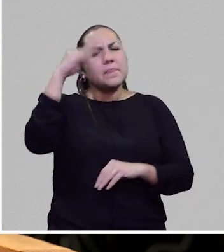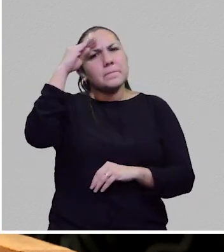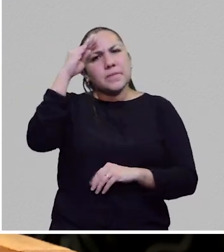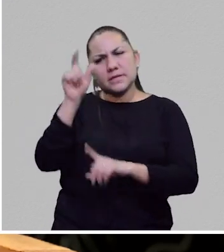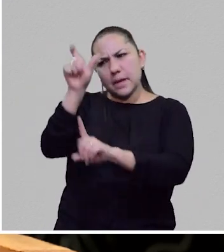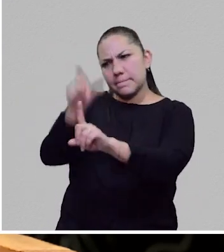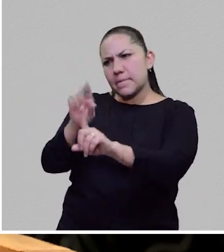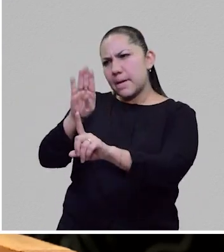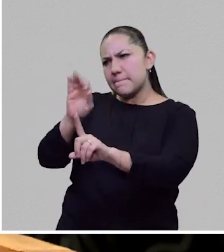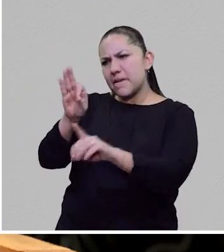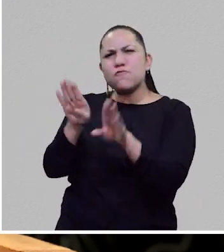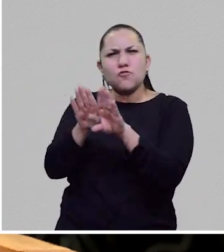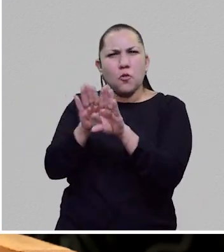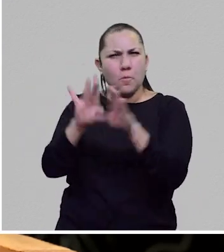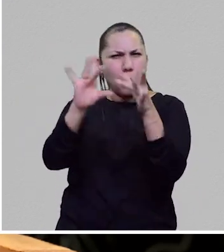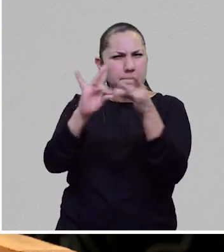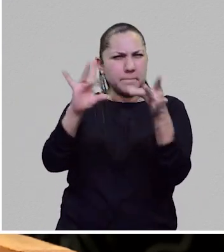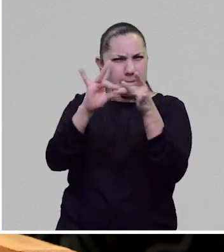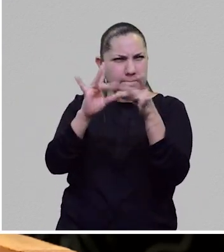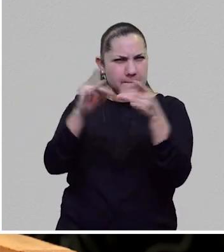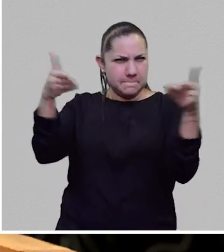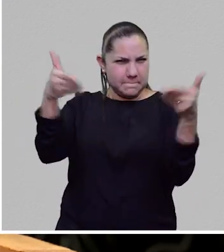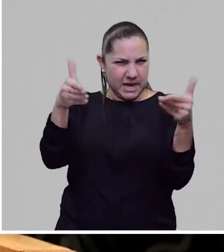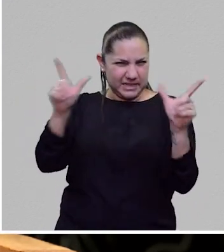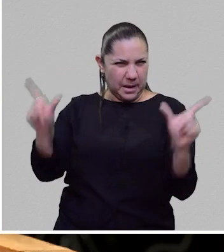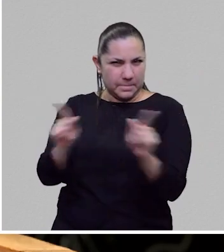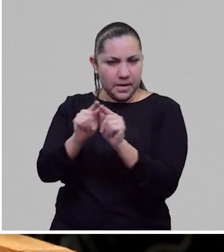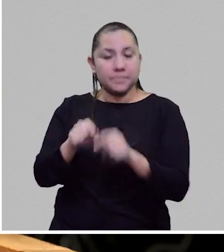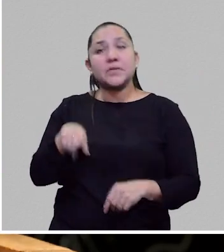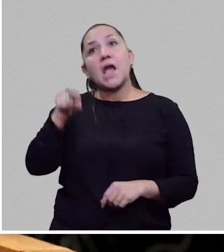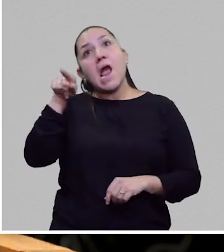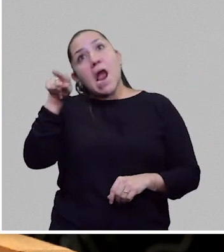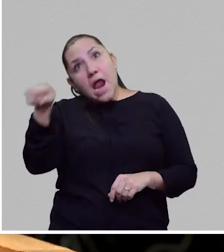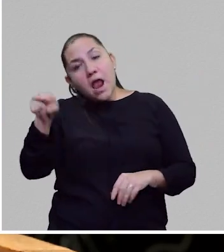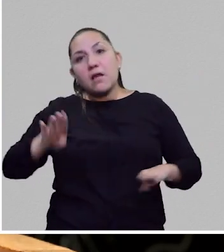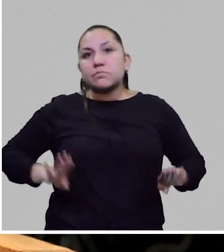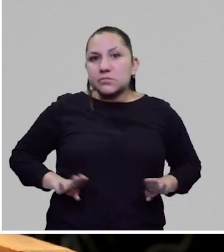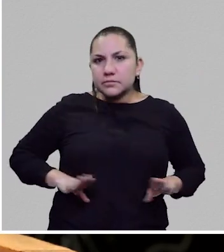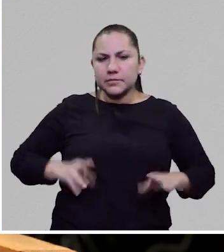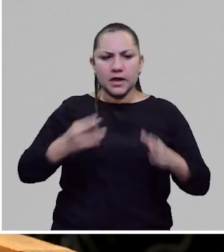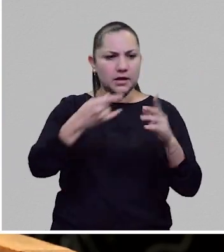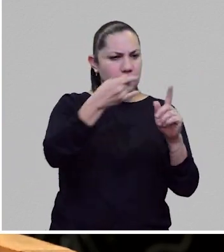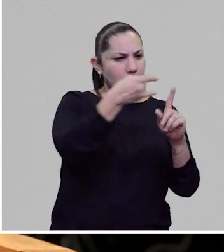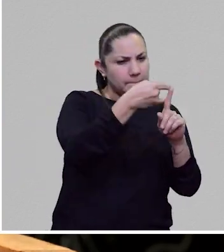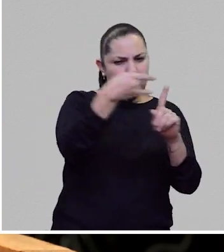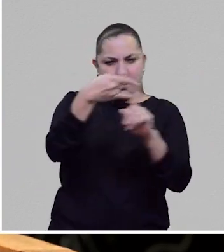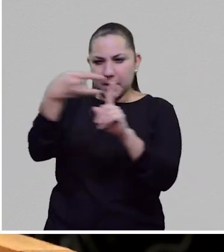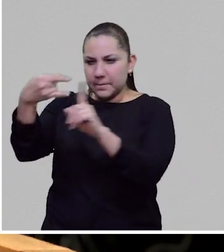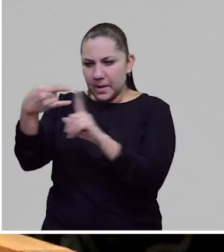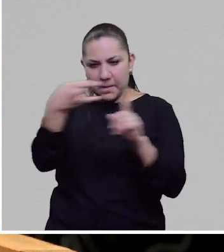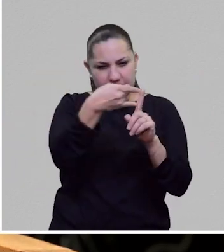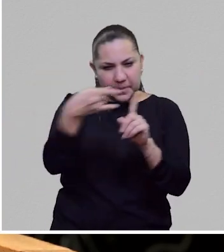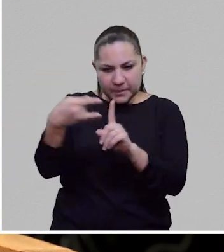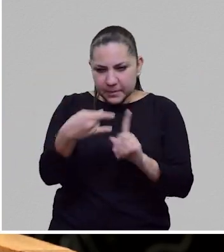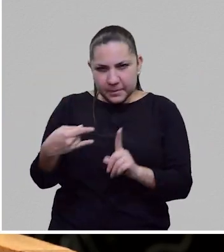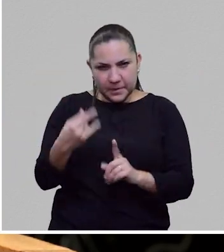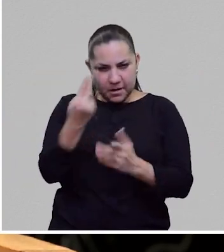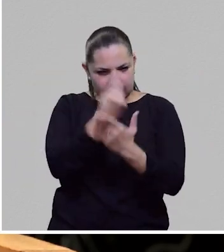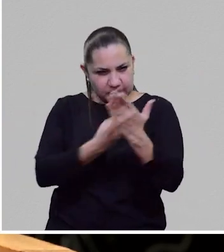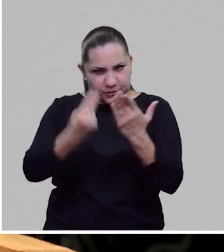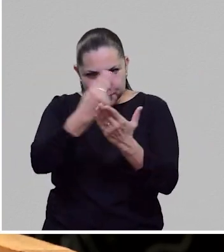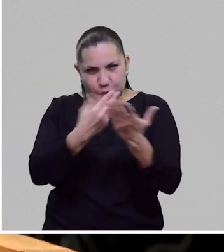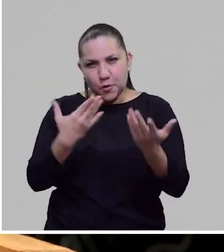describir a Bef, estaba viendo que se le dice, no, pues que es historietista, que es monero, no, es diseñador gráfico, bueno, es que también es escritor.